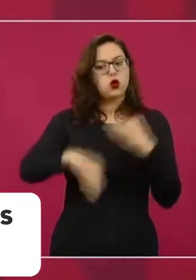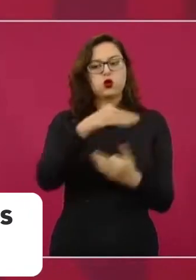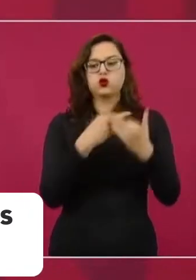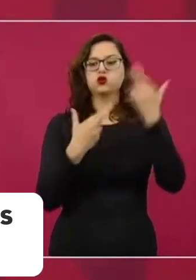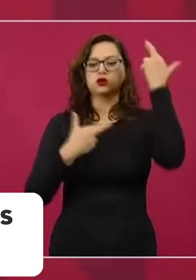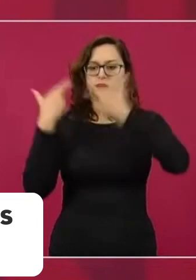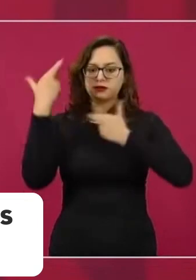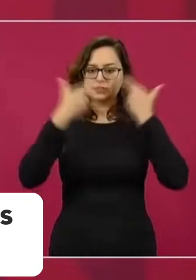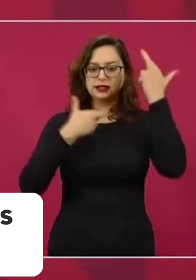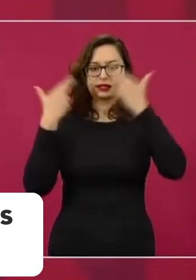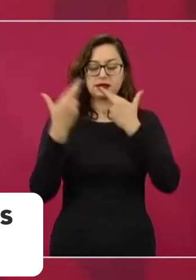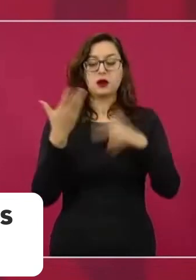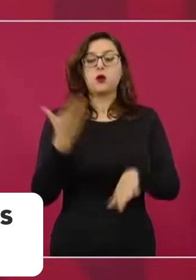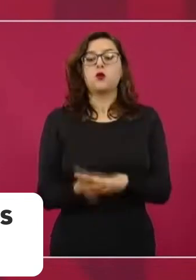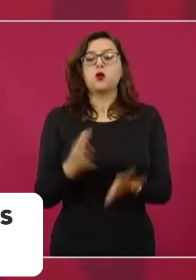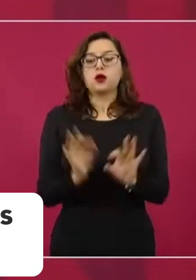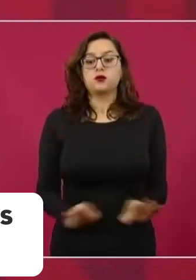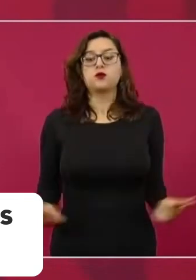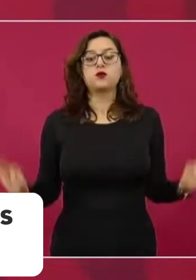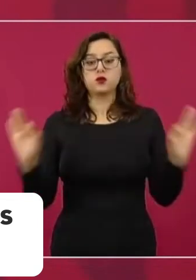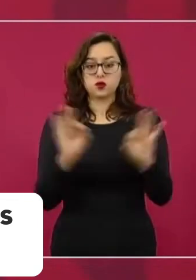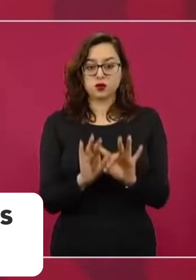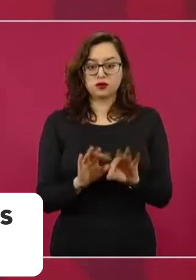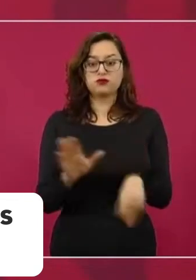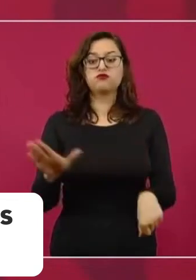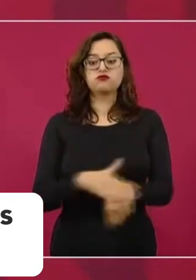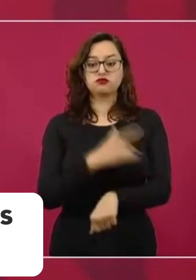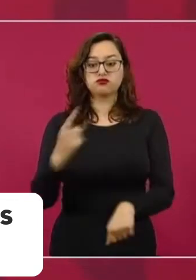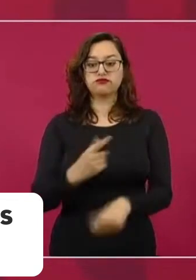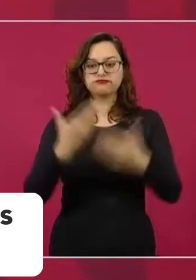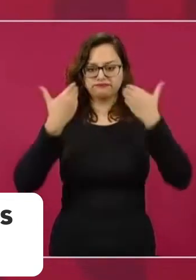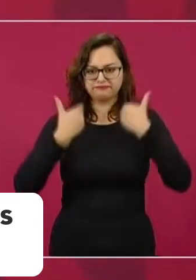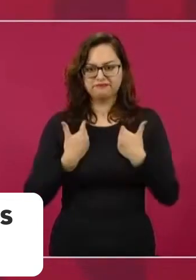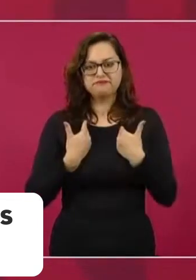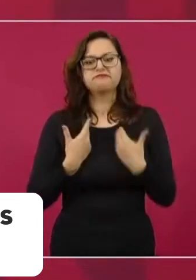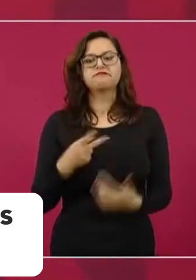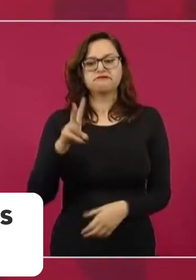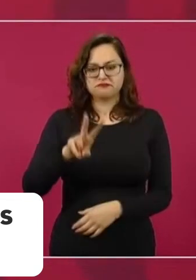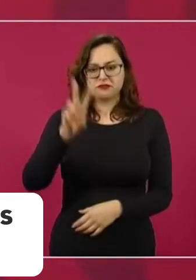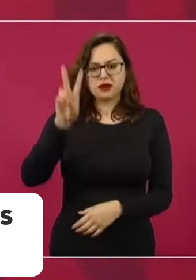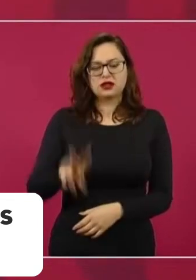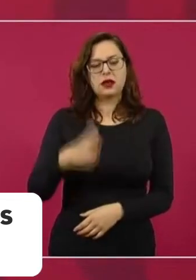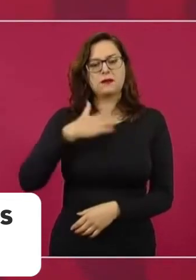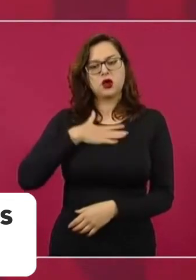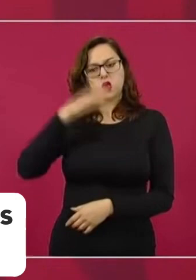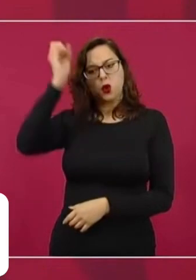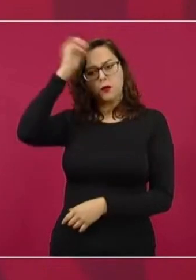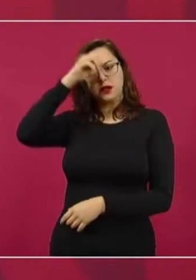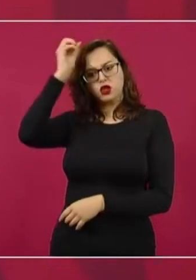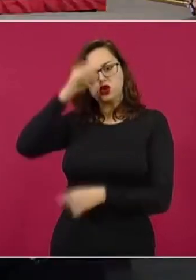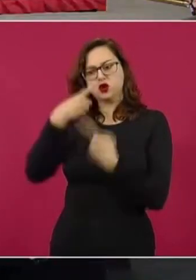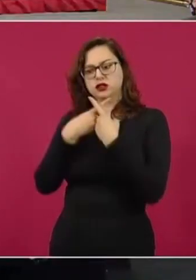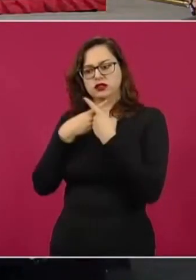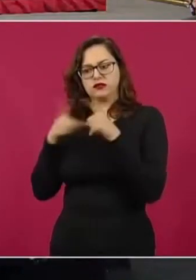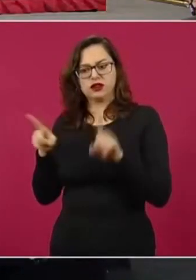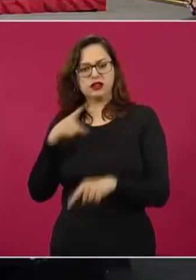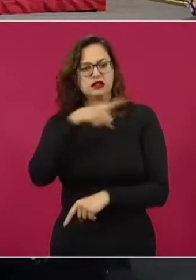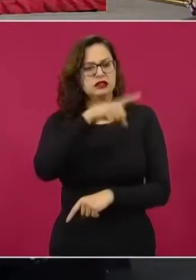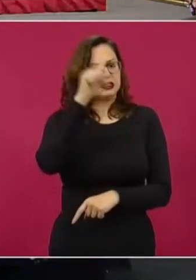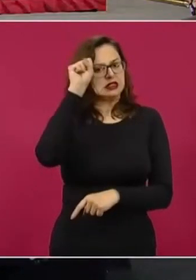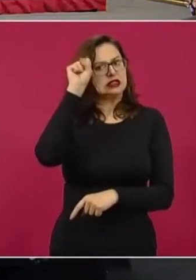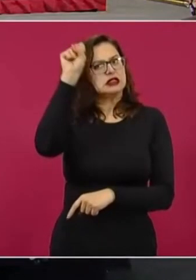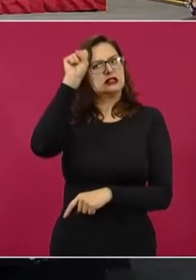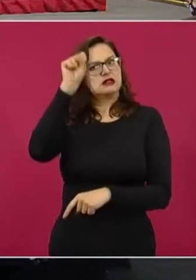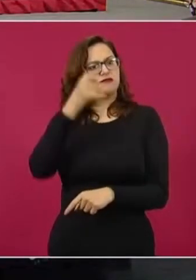Es muy importante porque yo soy un vivo ejemplo de eso, que por pensar diferente que los actuales funcionarios sindicales